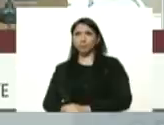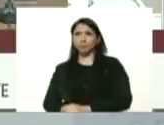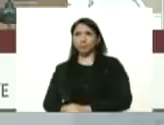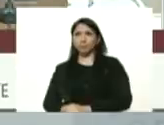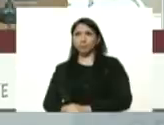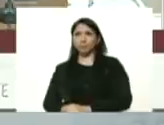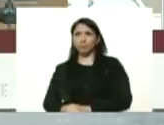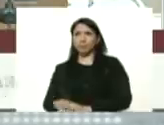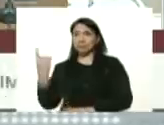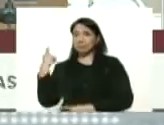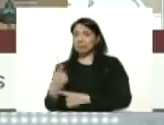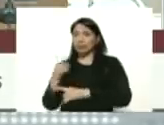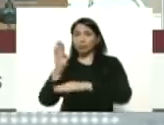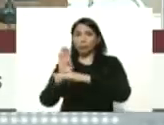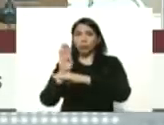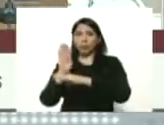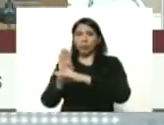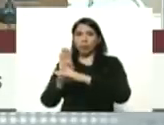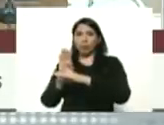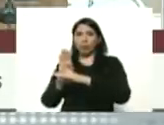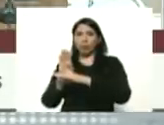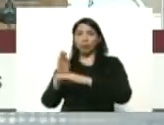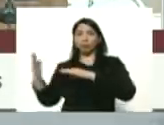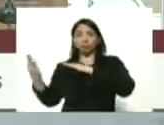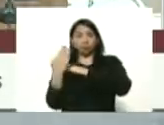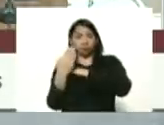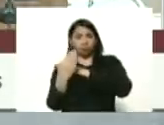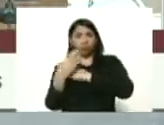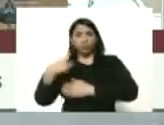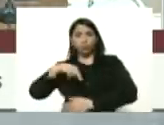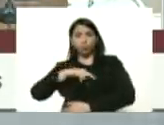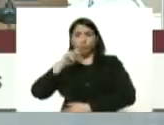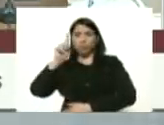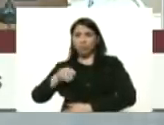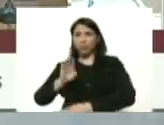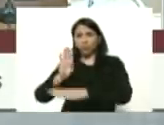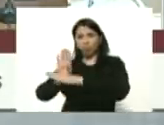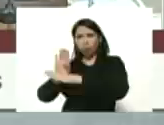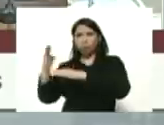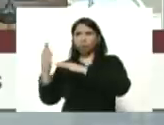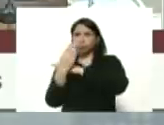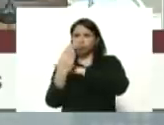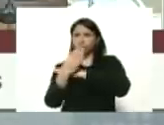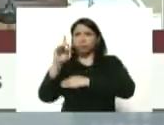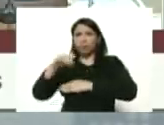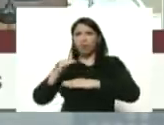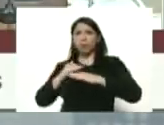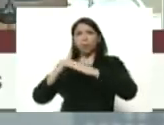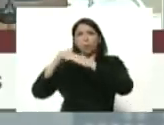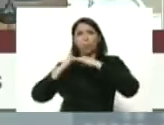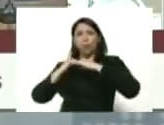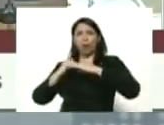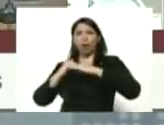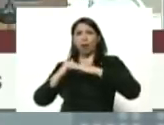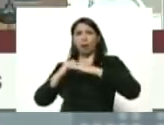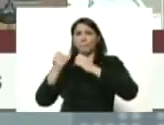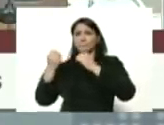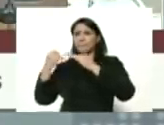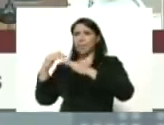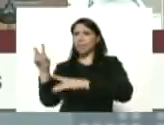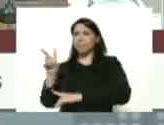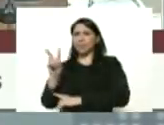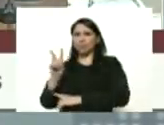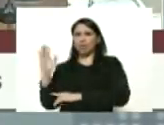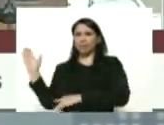hay que cuidar a los que nos cuidan cuidémoslo miles de venezolanos se están